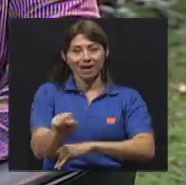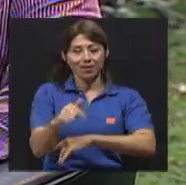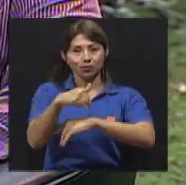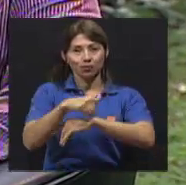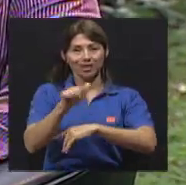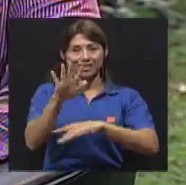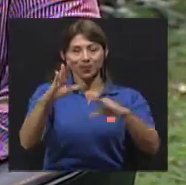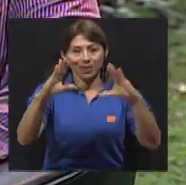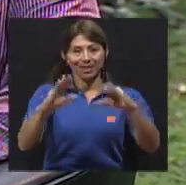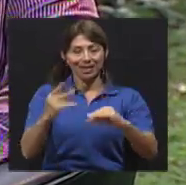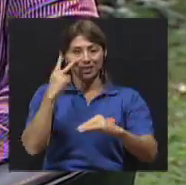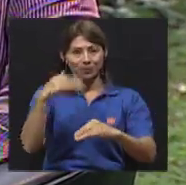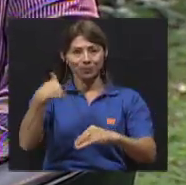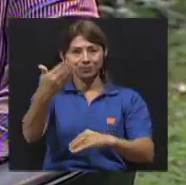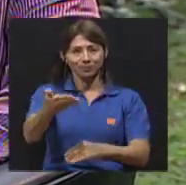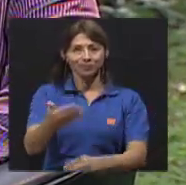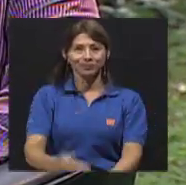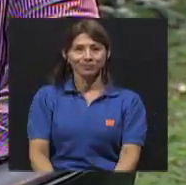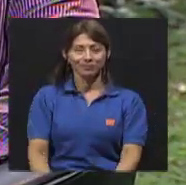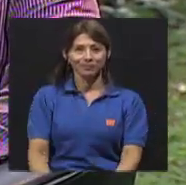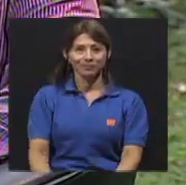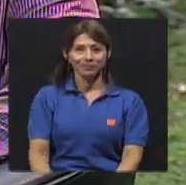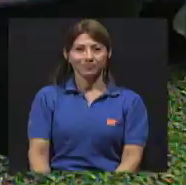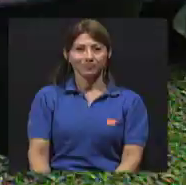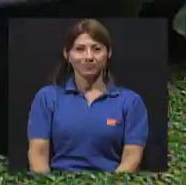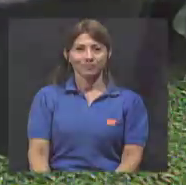Y los sábados a las 5 de la tarde. Hasta la próxima.